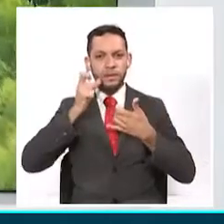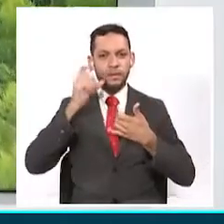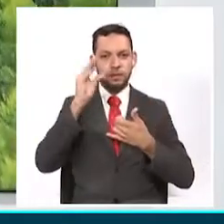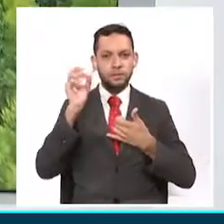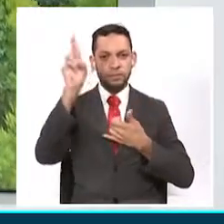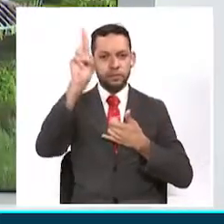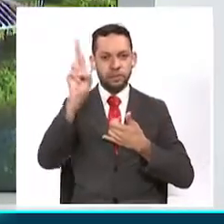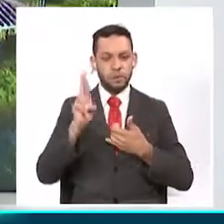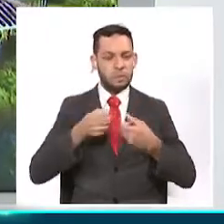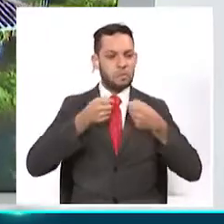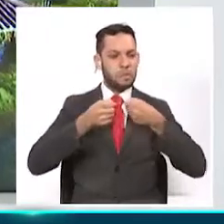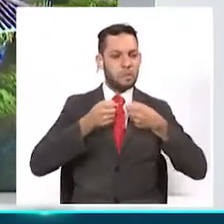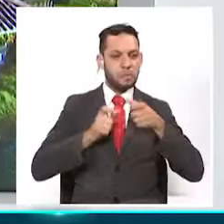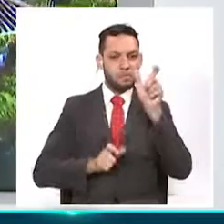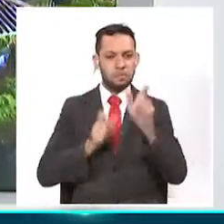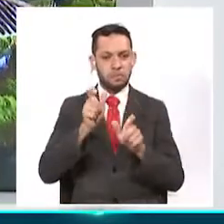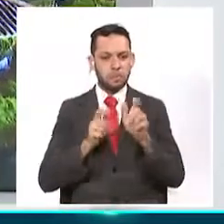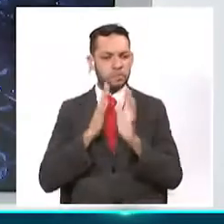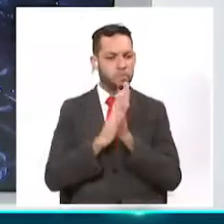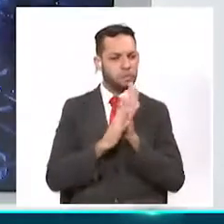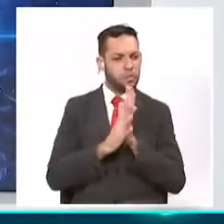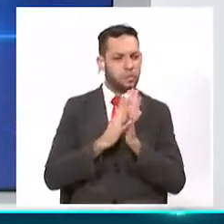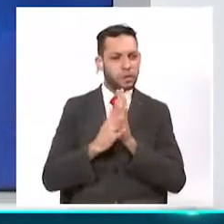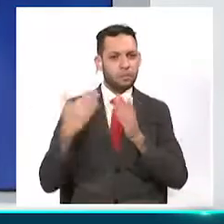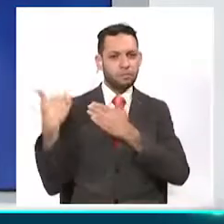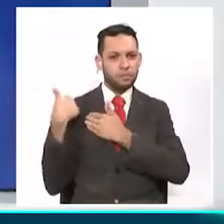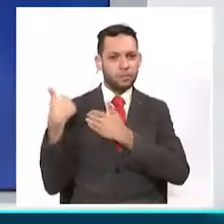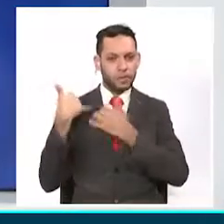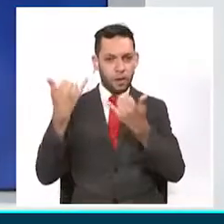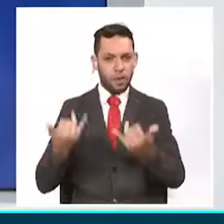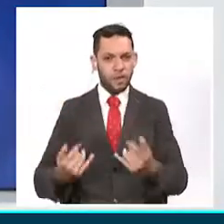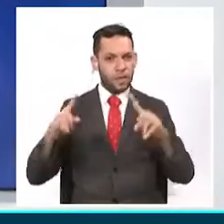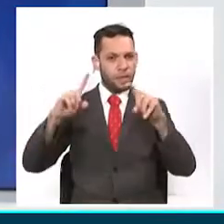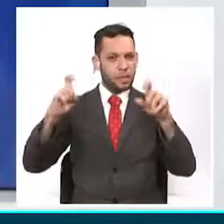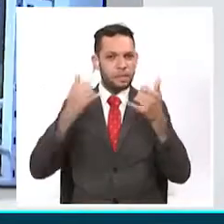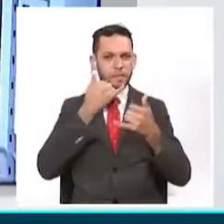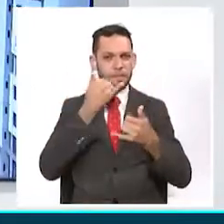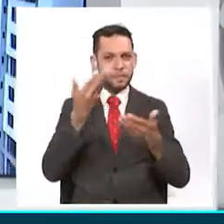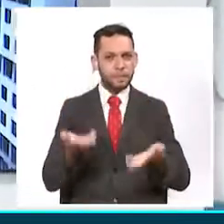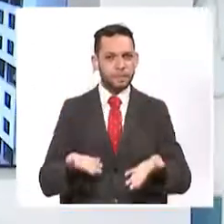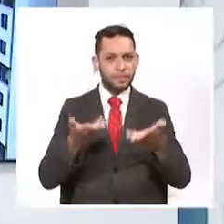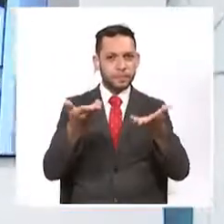de nuestros periodistas de Telecafé Noticias. Justamente, conozcamos con ellos los titulares de hoy.